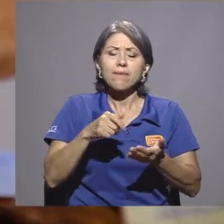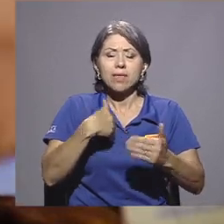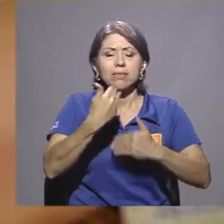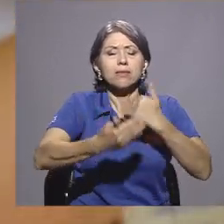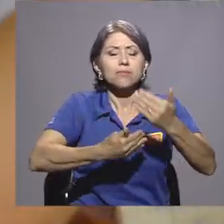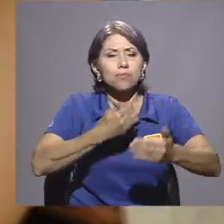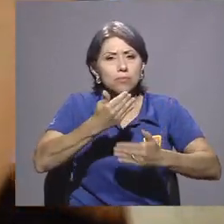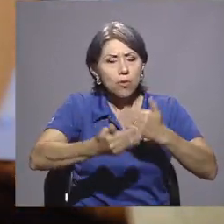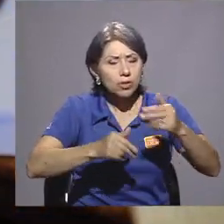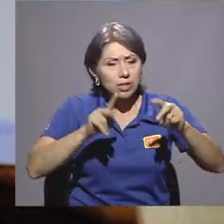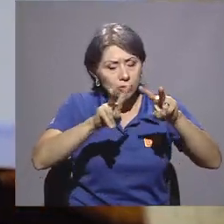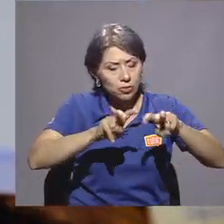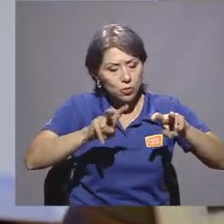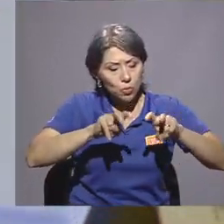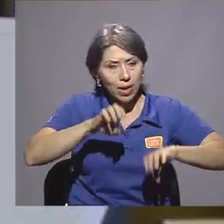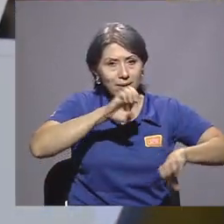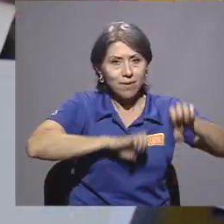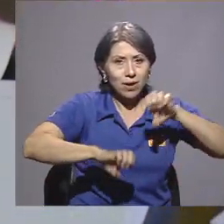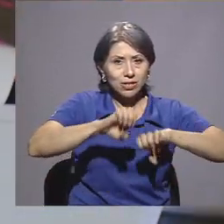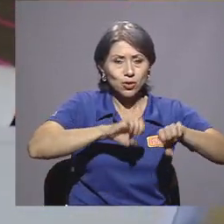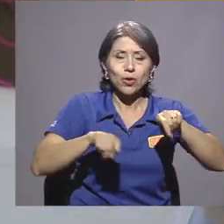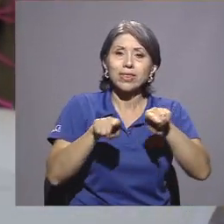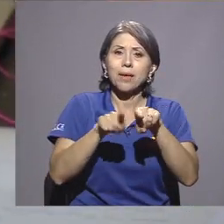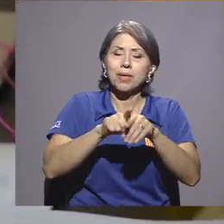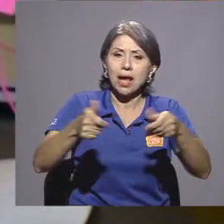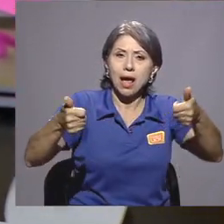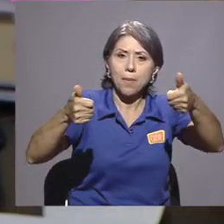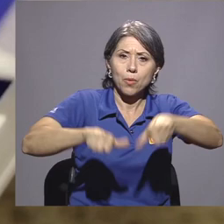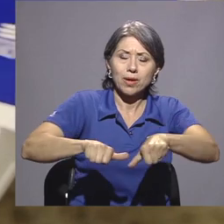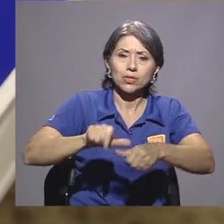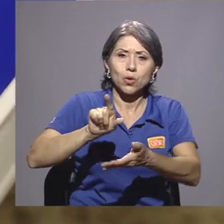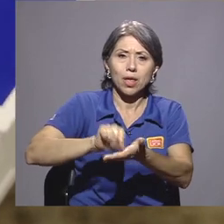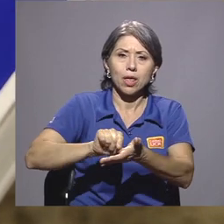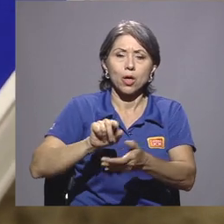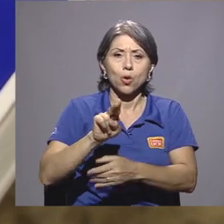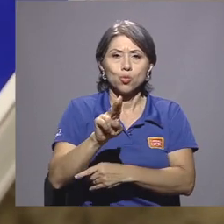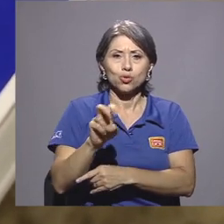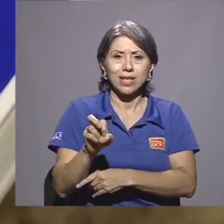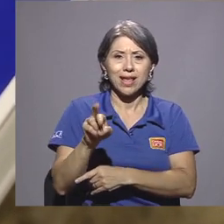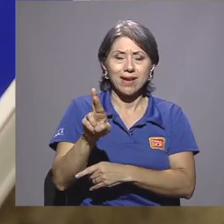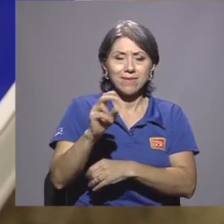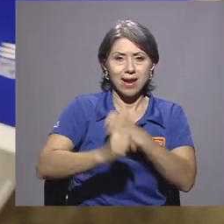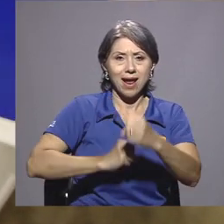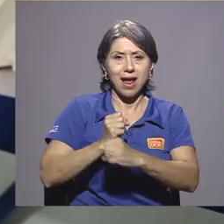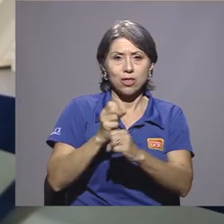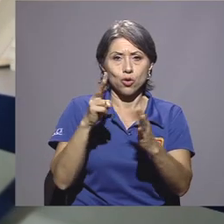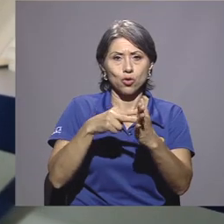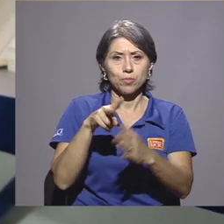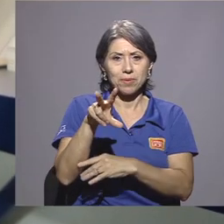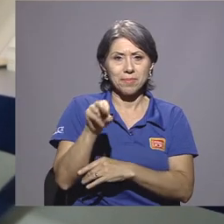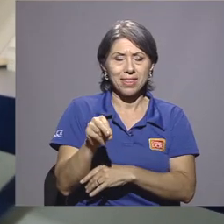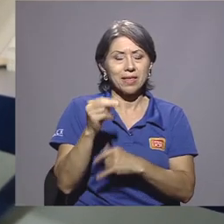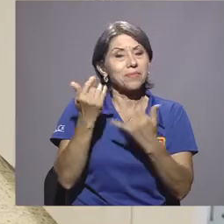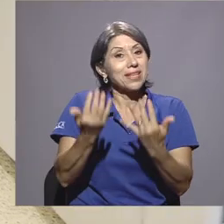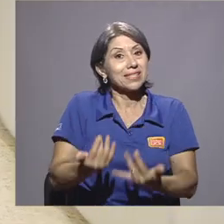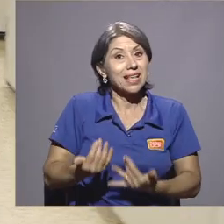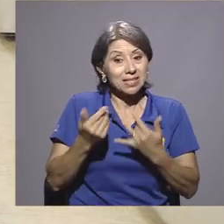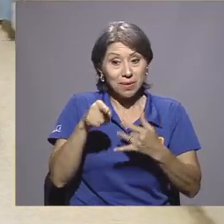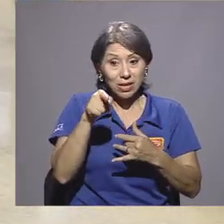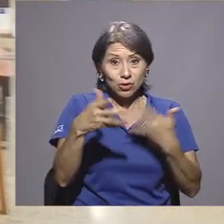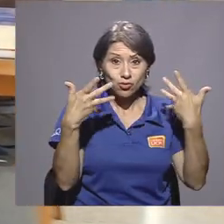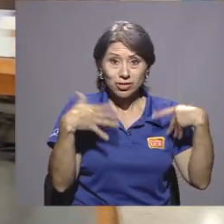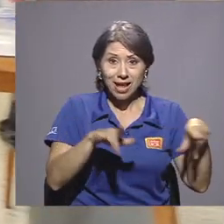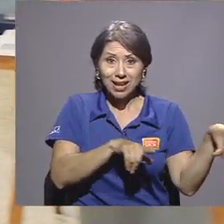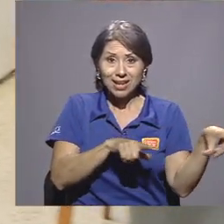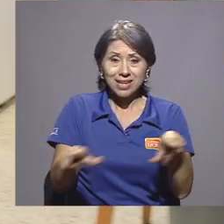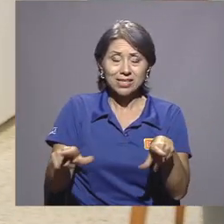evaluación y aprobación propios de la editorial UCR durante el 2020 y se espera que la colección esté lista para ser lanzada